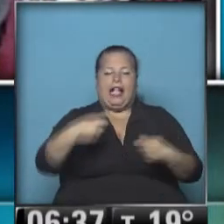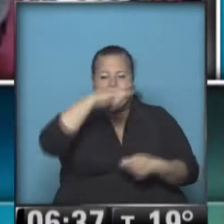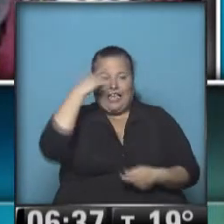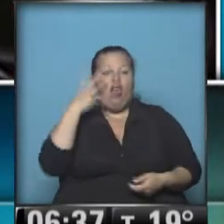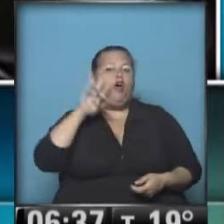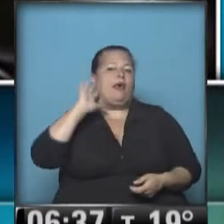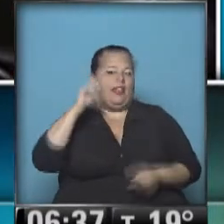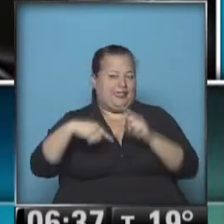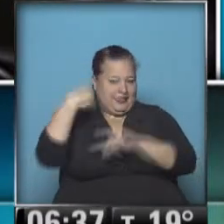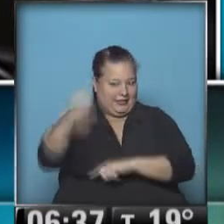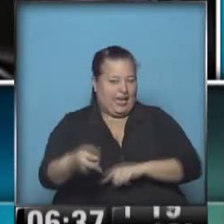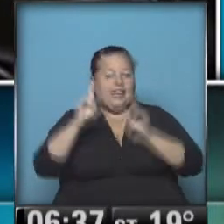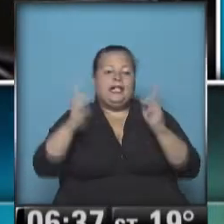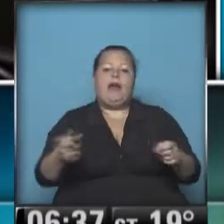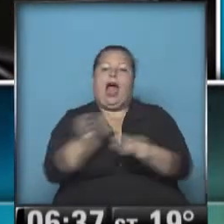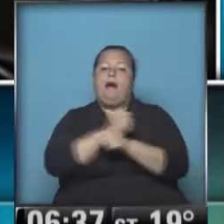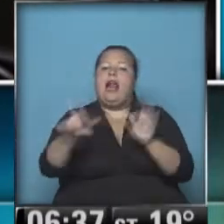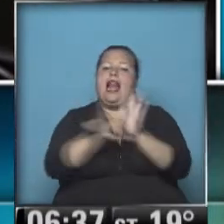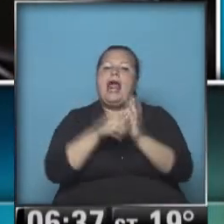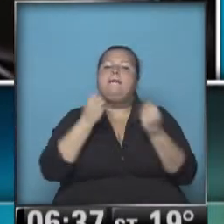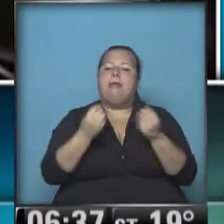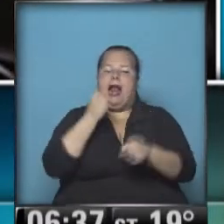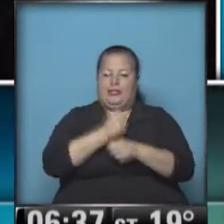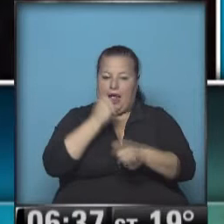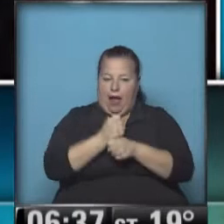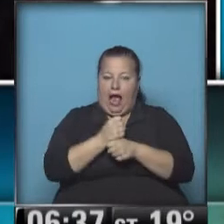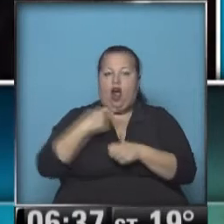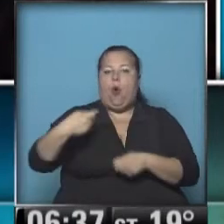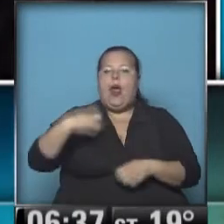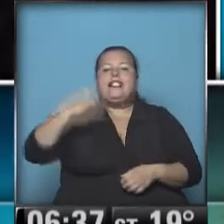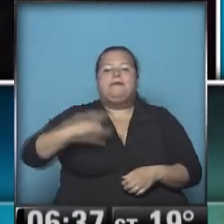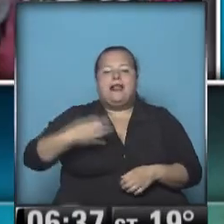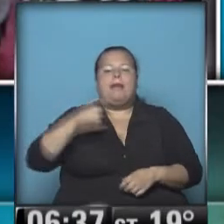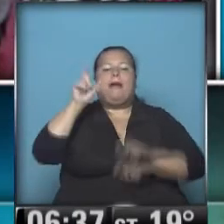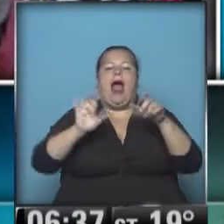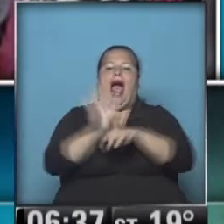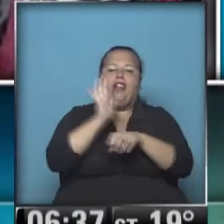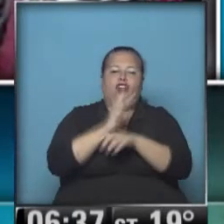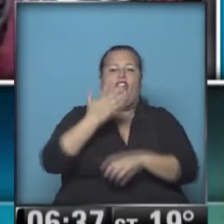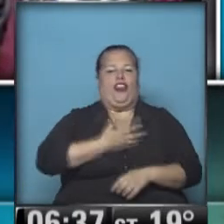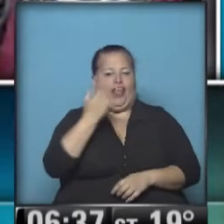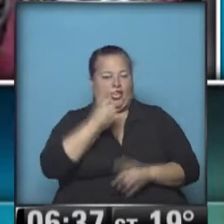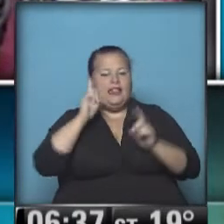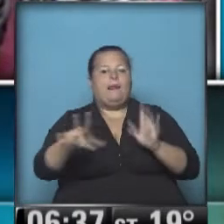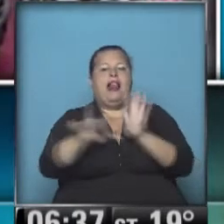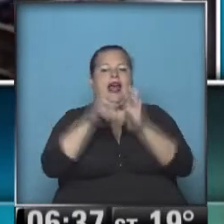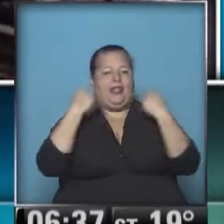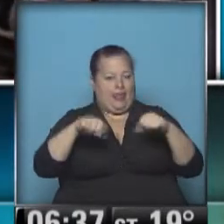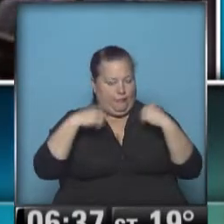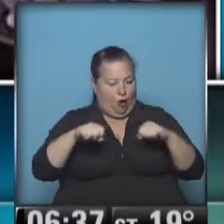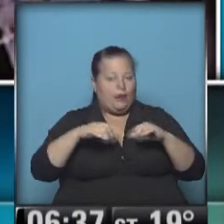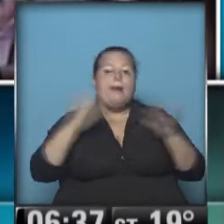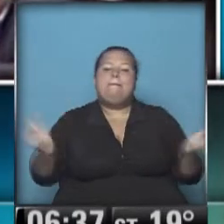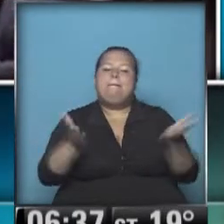2016. Además, aprobó la norma que crea un régimen laboral y previsional especial para los actores y directores y la ley del deporte que